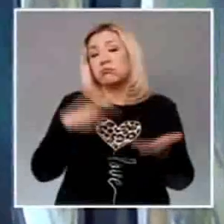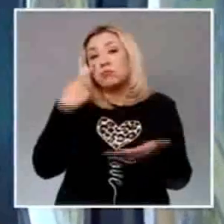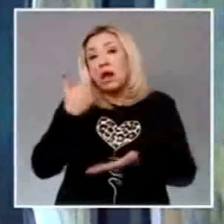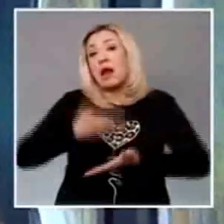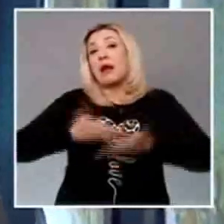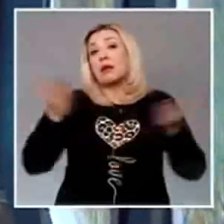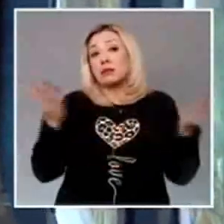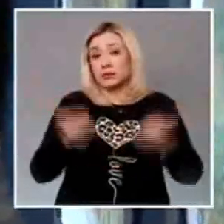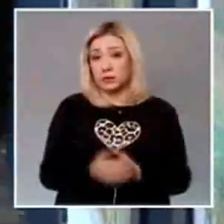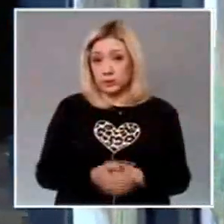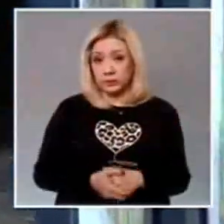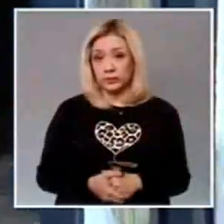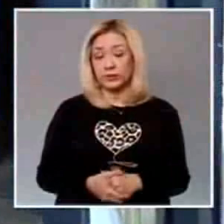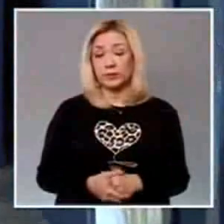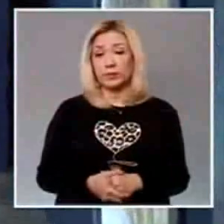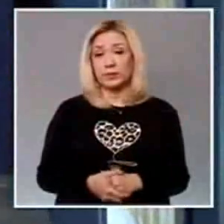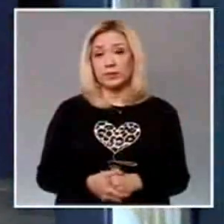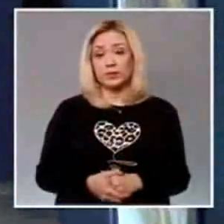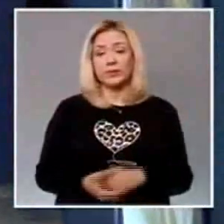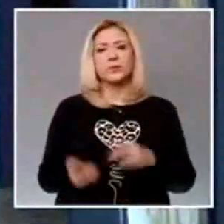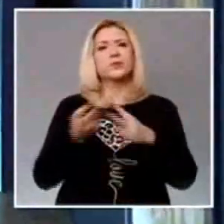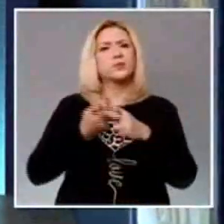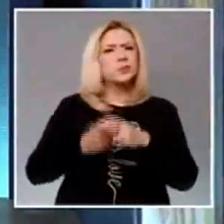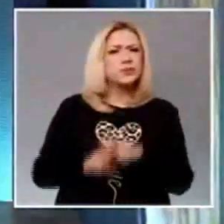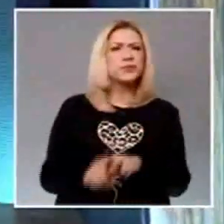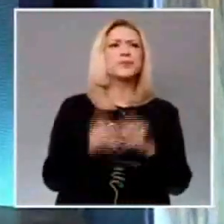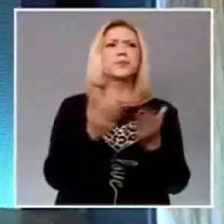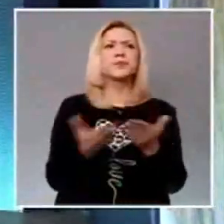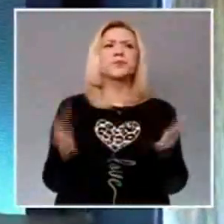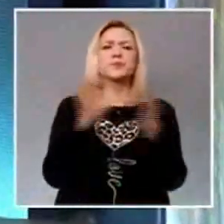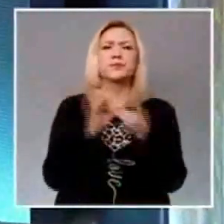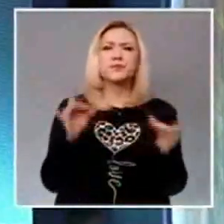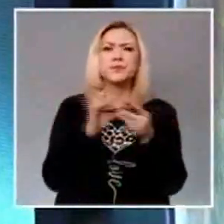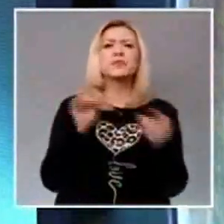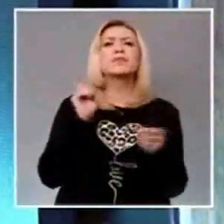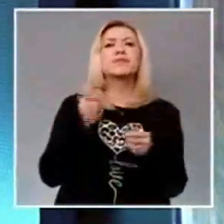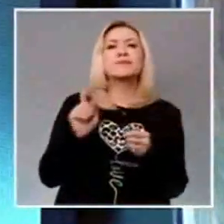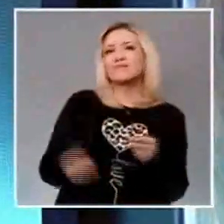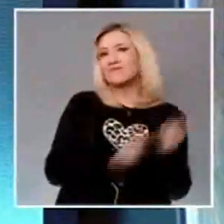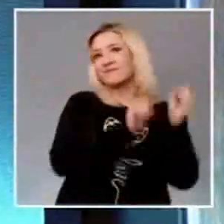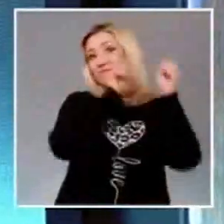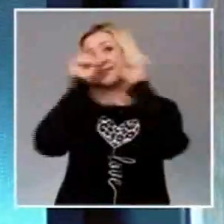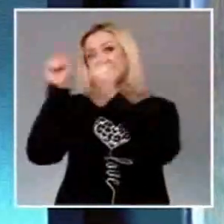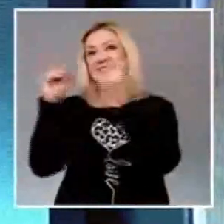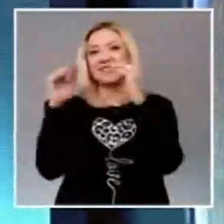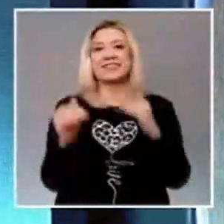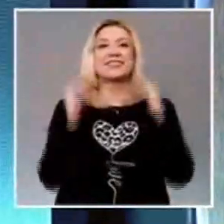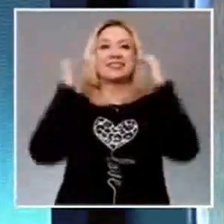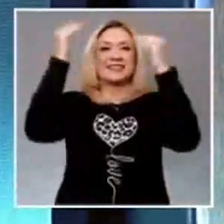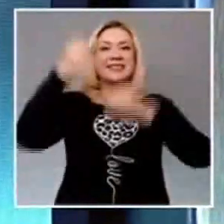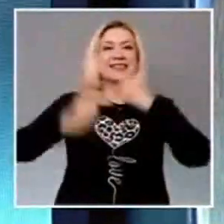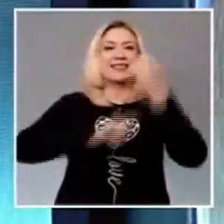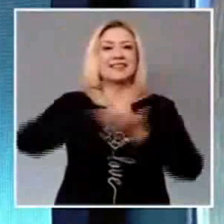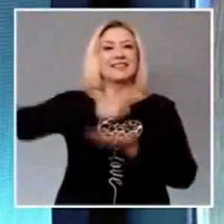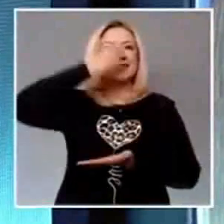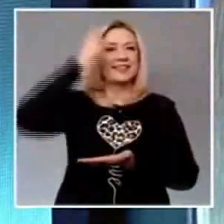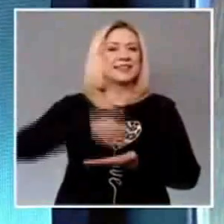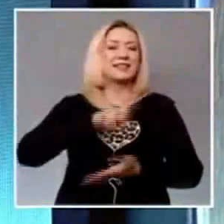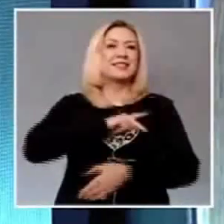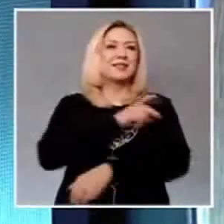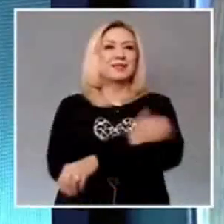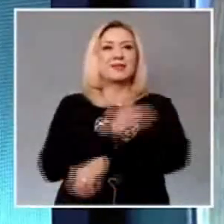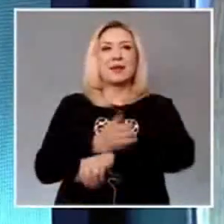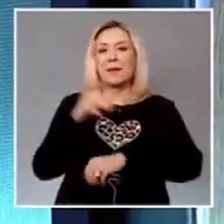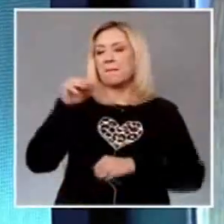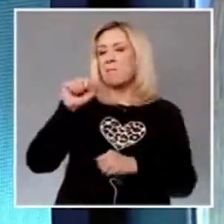Iniciamos con las noticias y para ello nos trasladamos hasta el edificio sede de la Suprema Corte con mi compañero Mario López Peña, quien como siempre ya